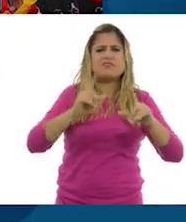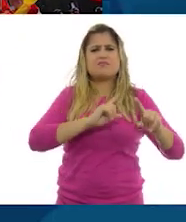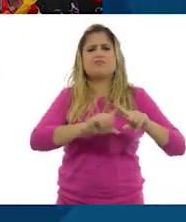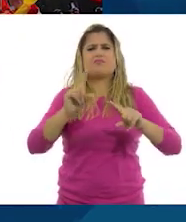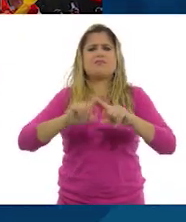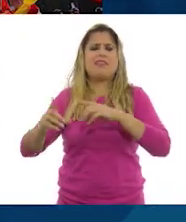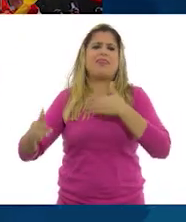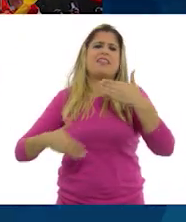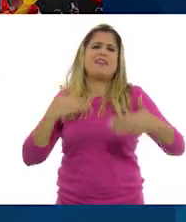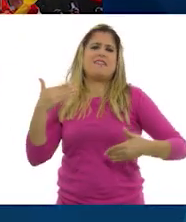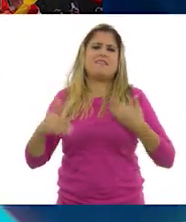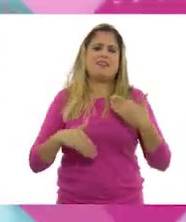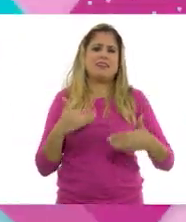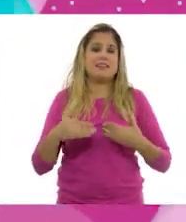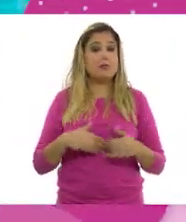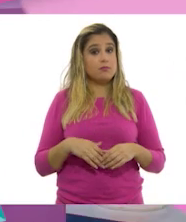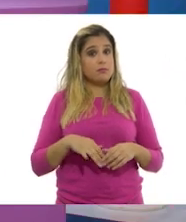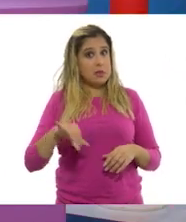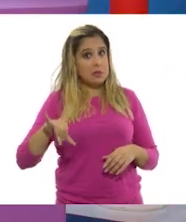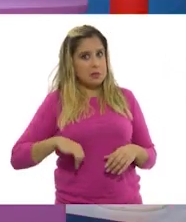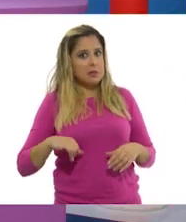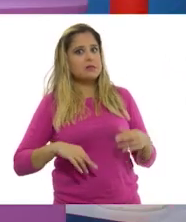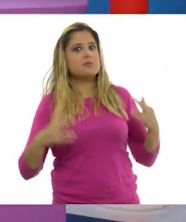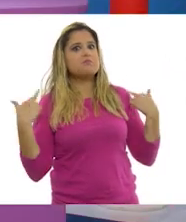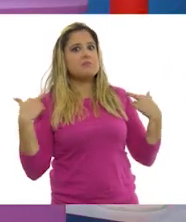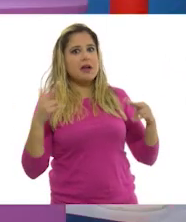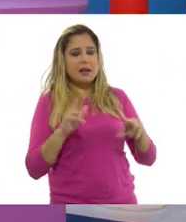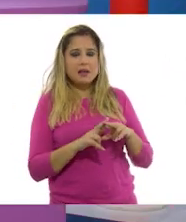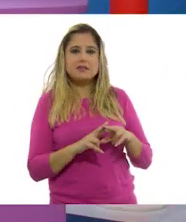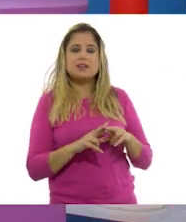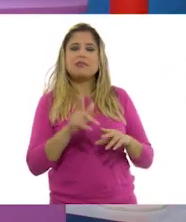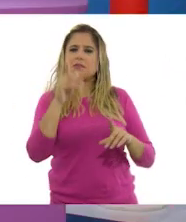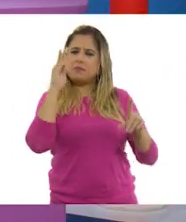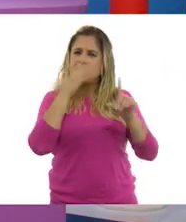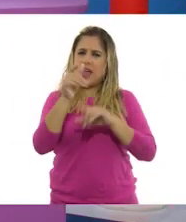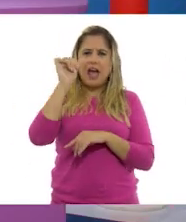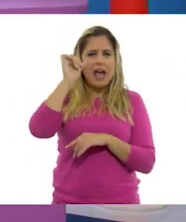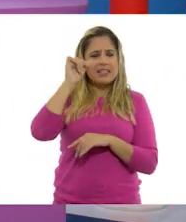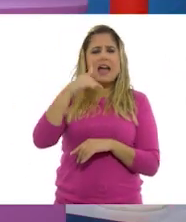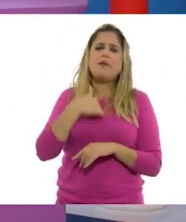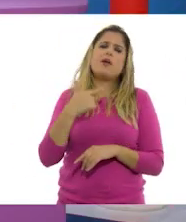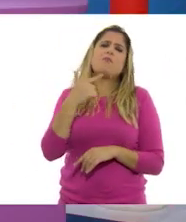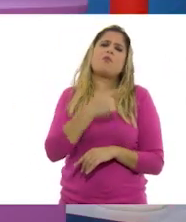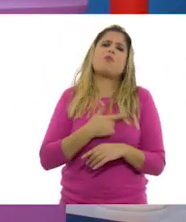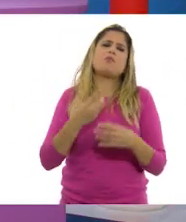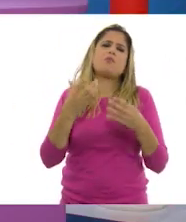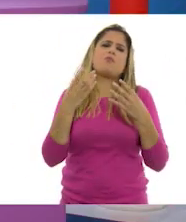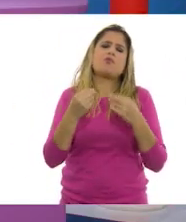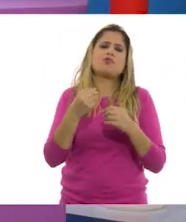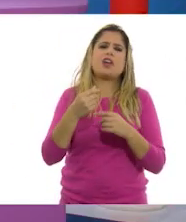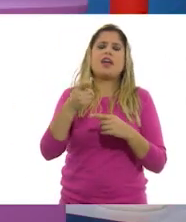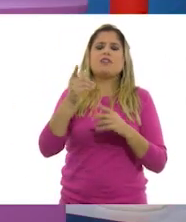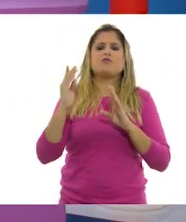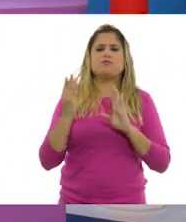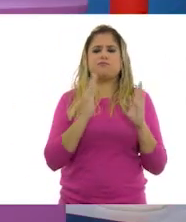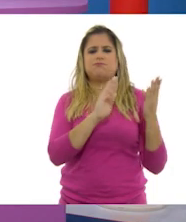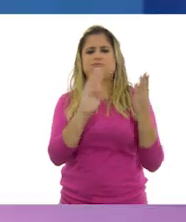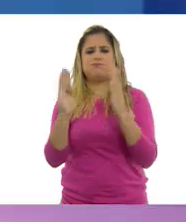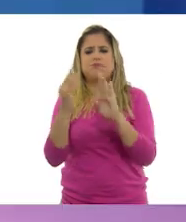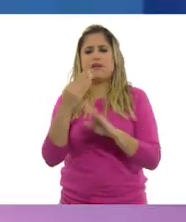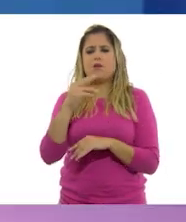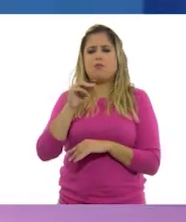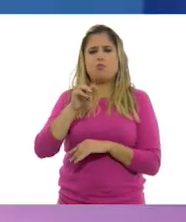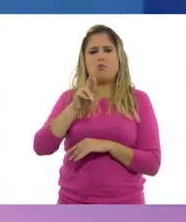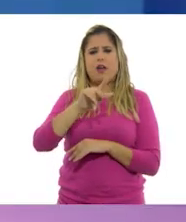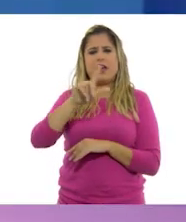divertido. ¡Qué interesante, profesor! A propósito de Asia, a mí me gusta muchísimo la Gran Muralla China. ¡Uy!